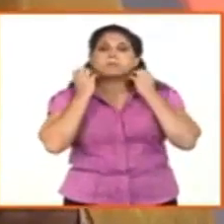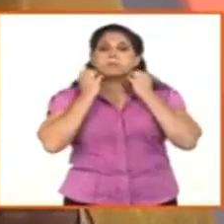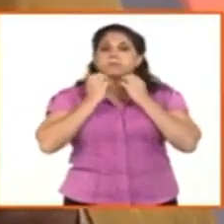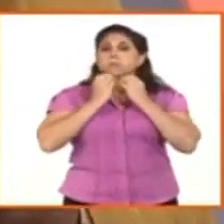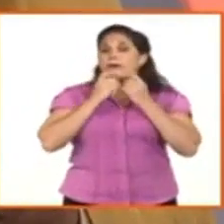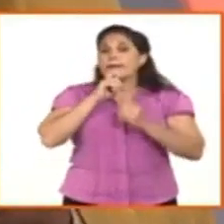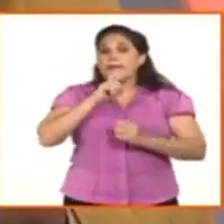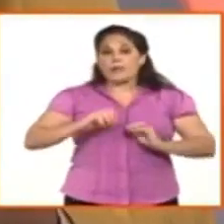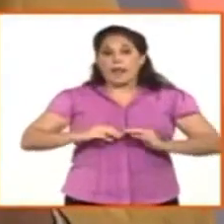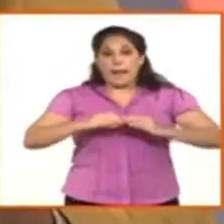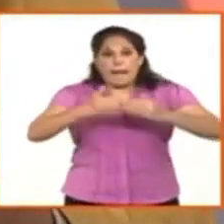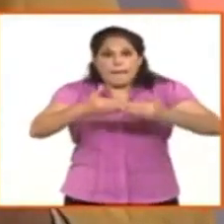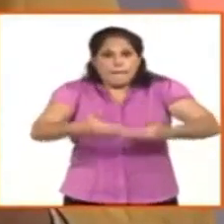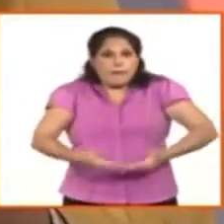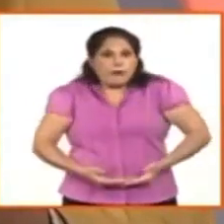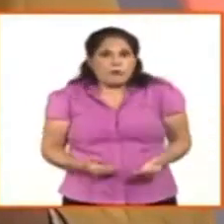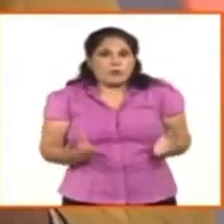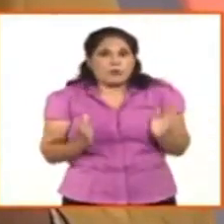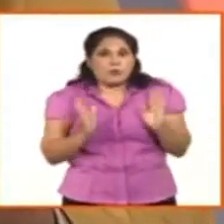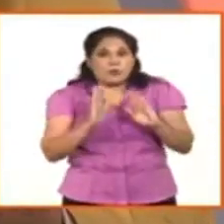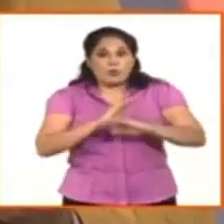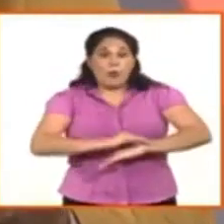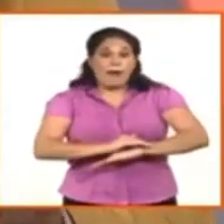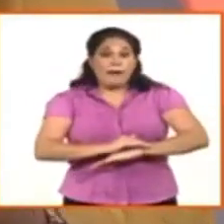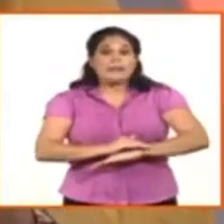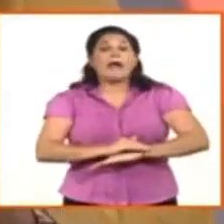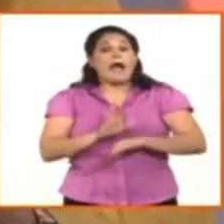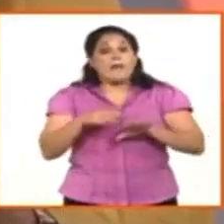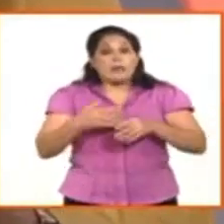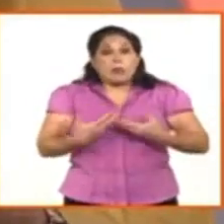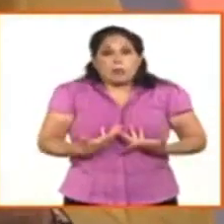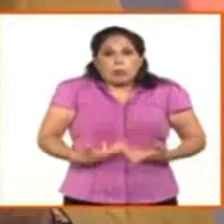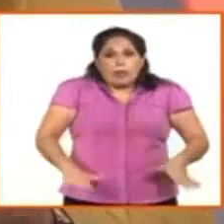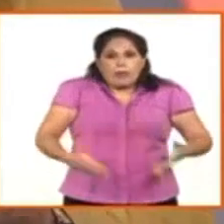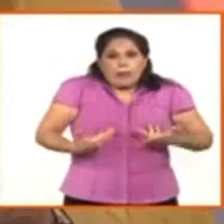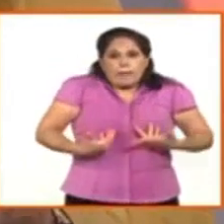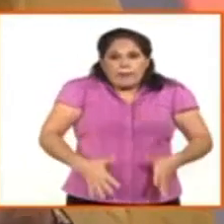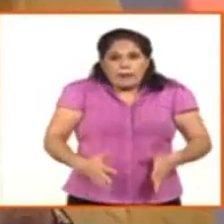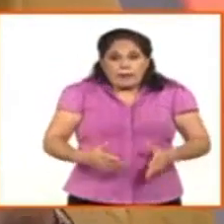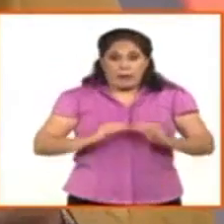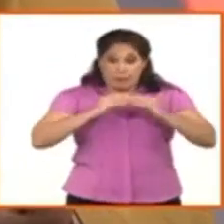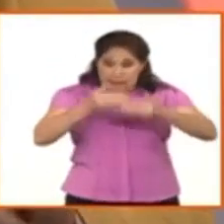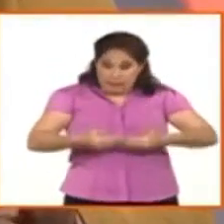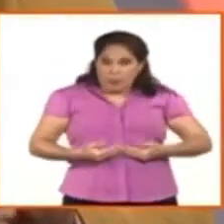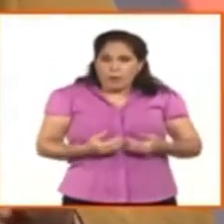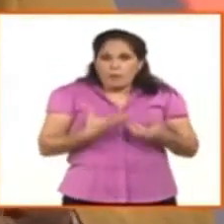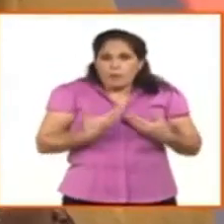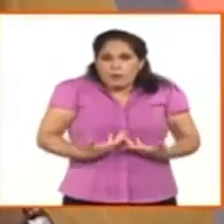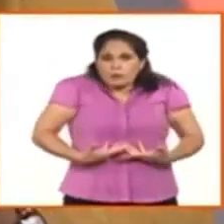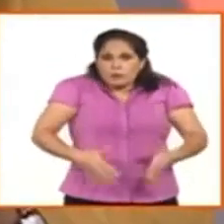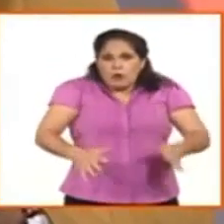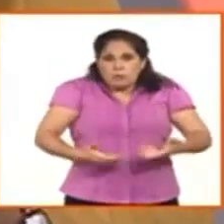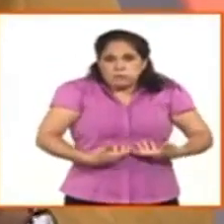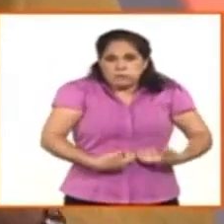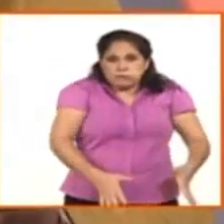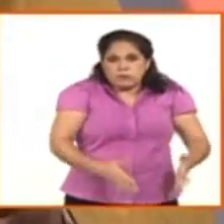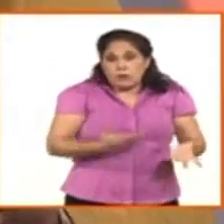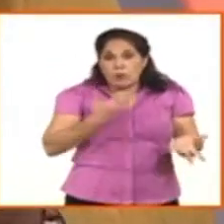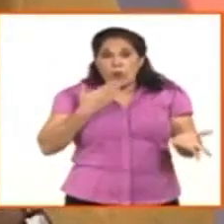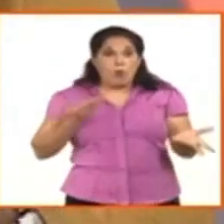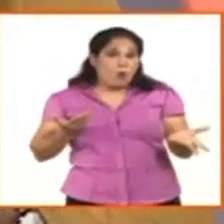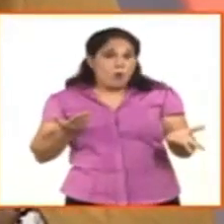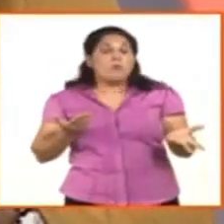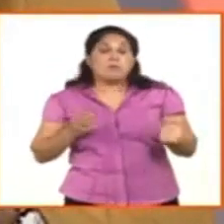embarazo hasta el final del mismo con éxito o otra razón que no le permita a una